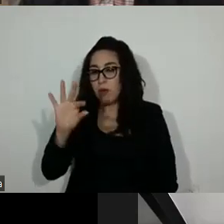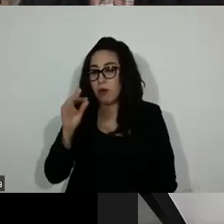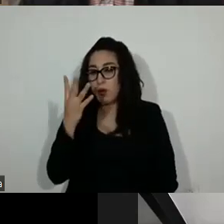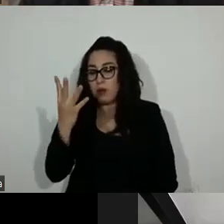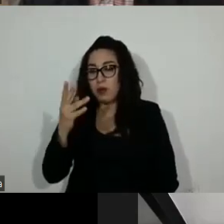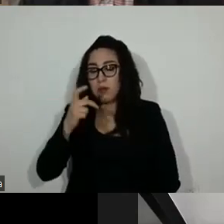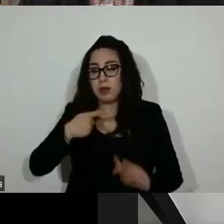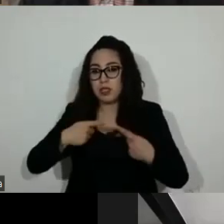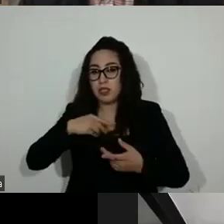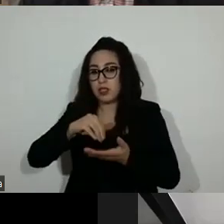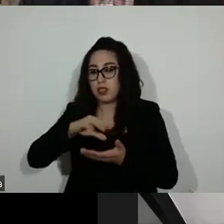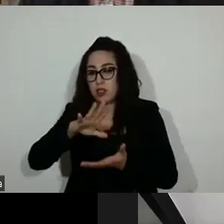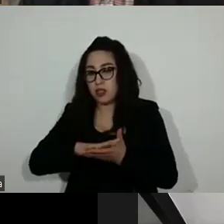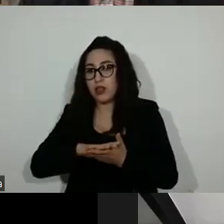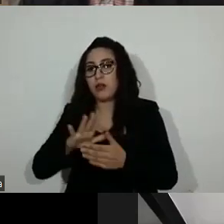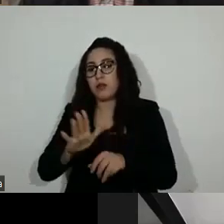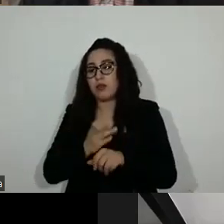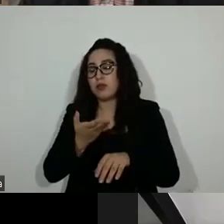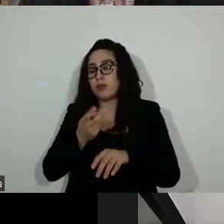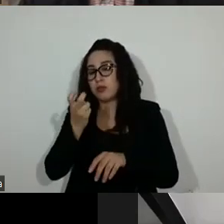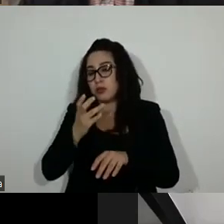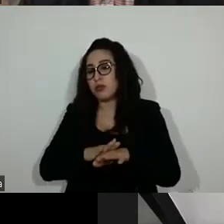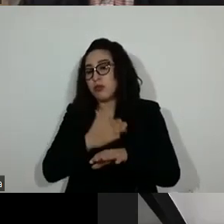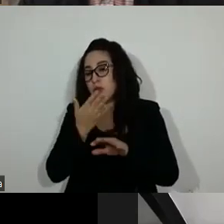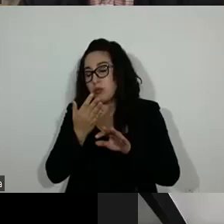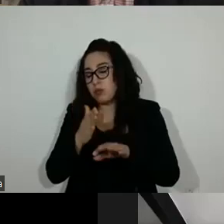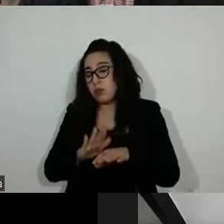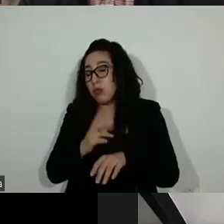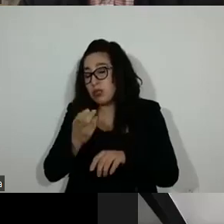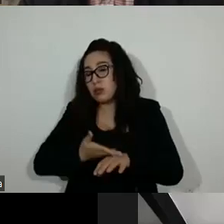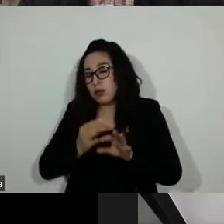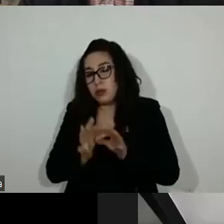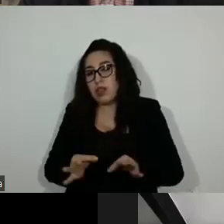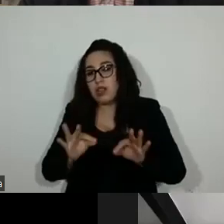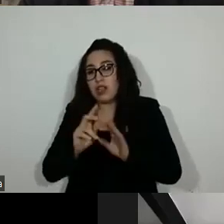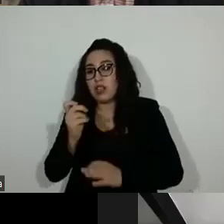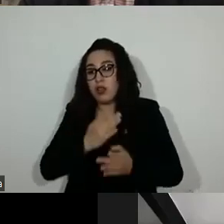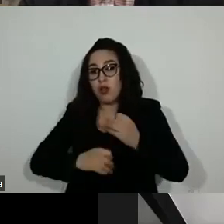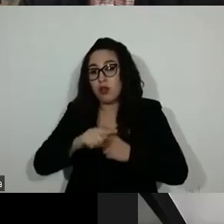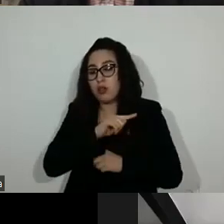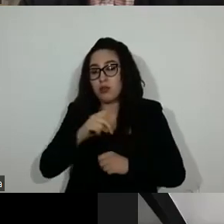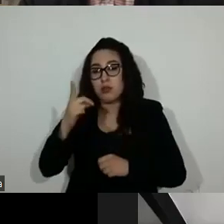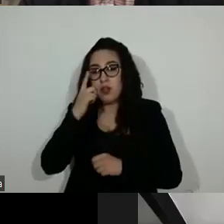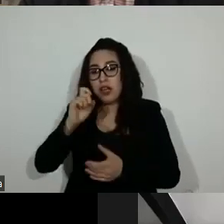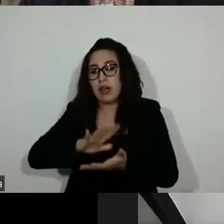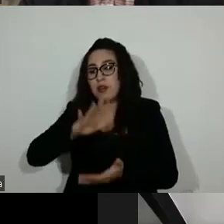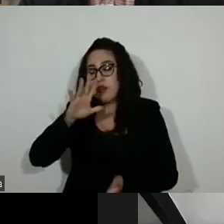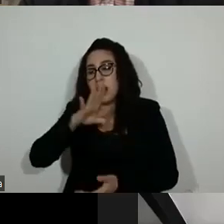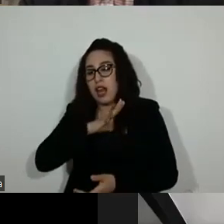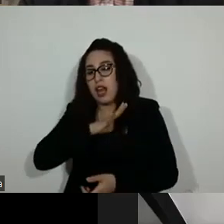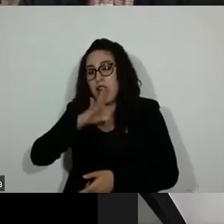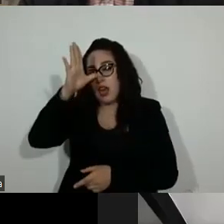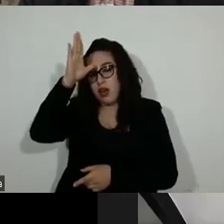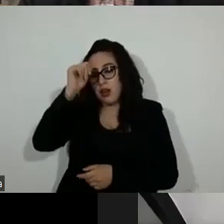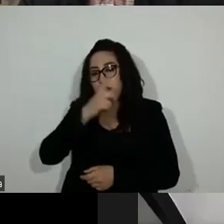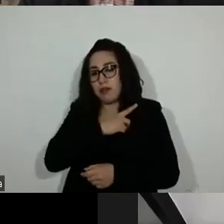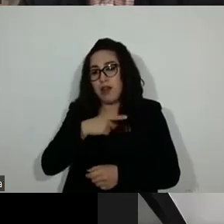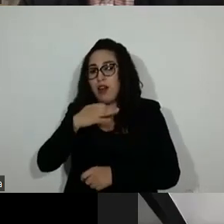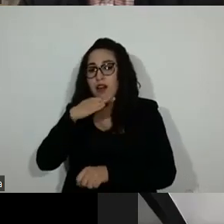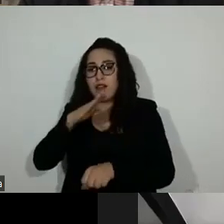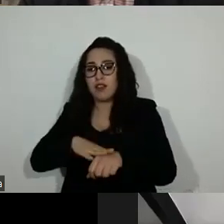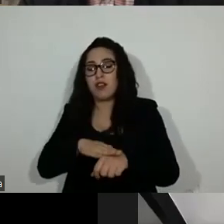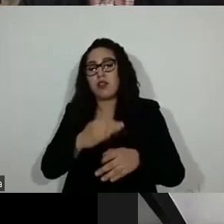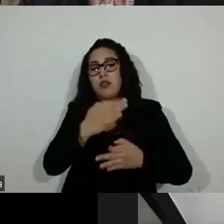listos en cuanto me den, digamos, el visto bueno las fracciones parlamentarias para hacer